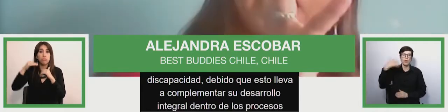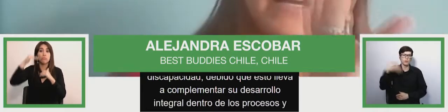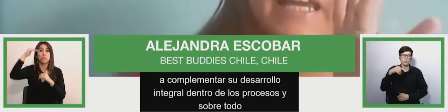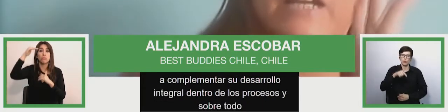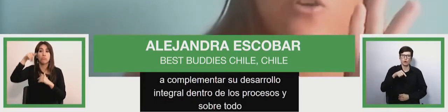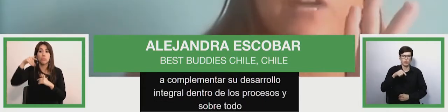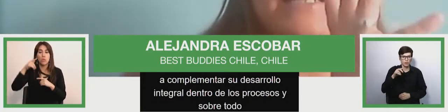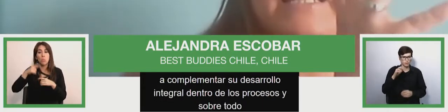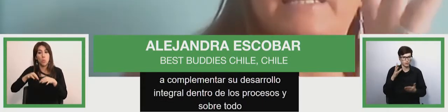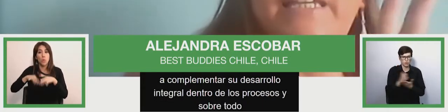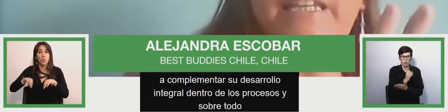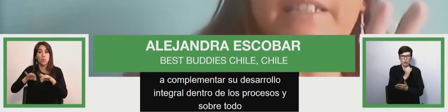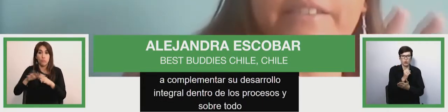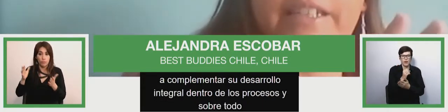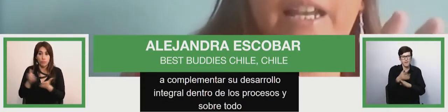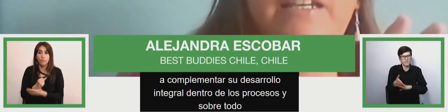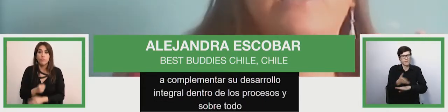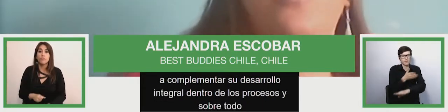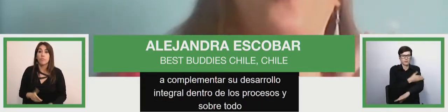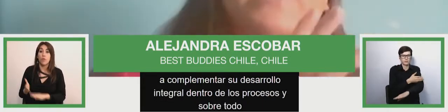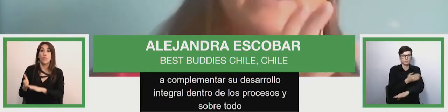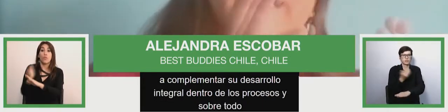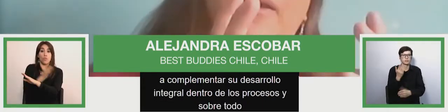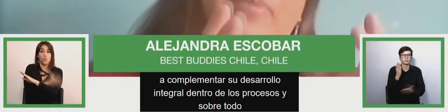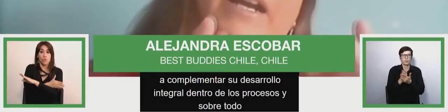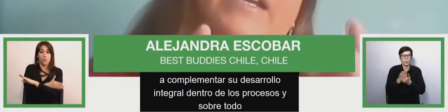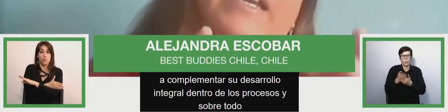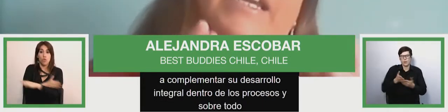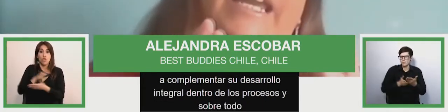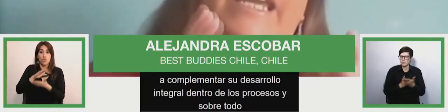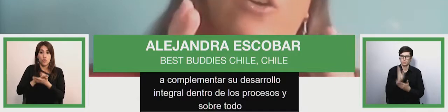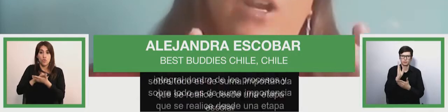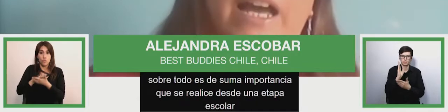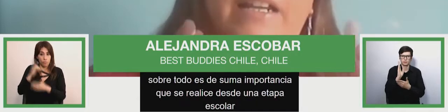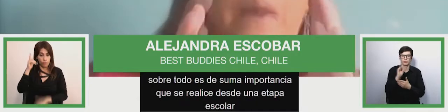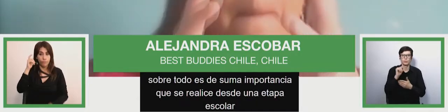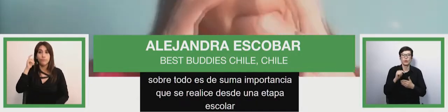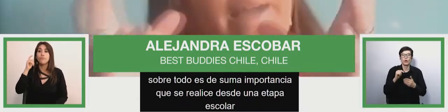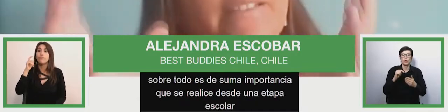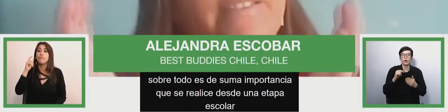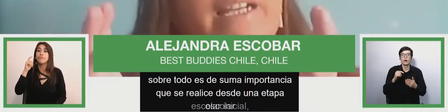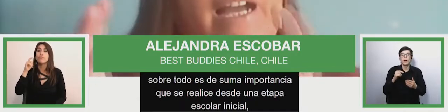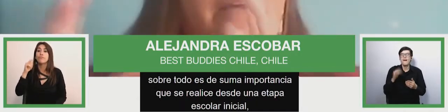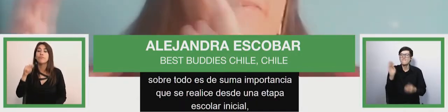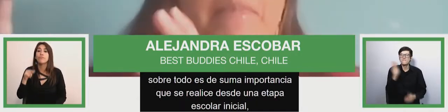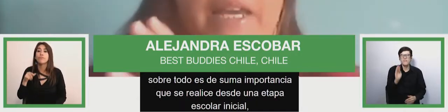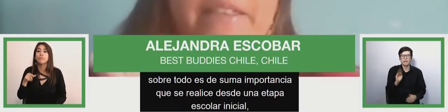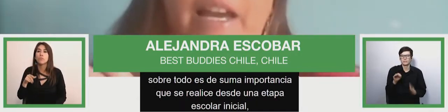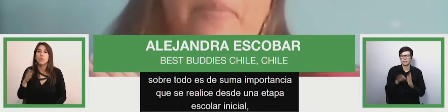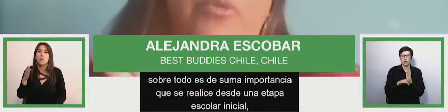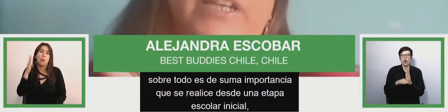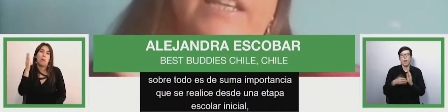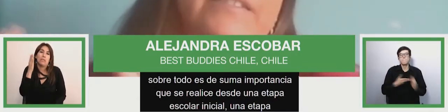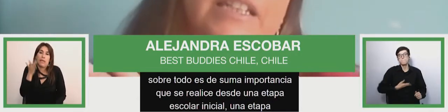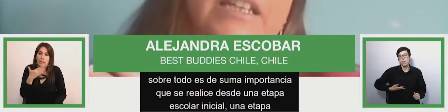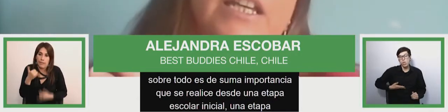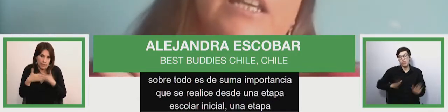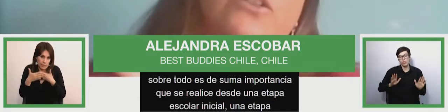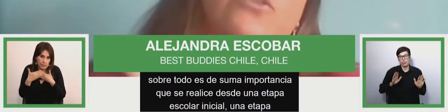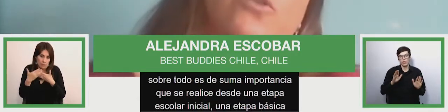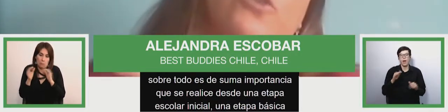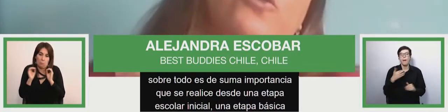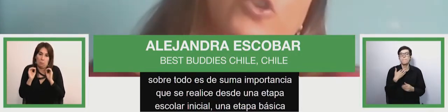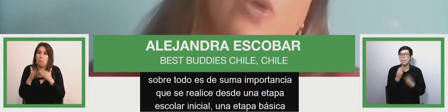etapa escolar inicial, una etapa escolar básica, media, porque así